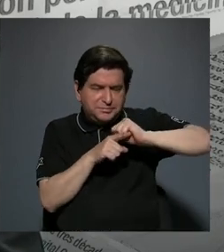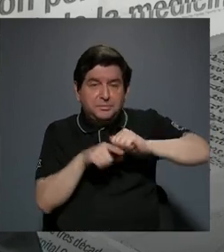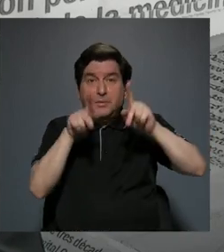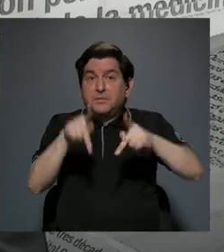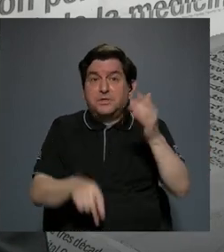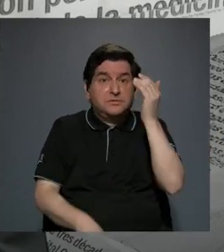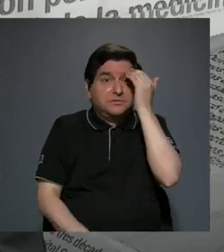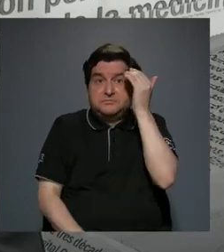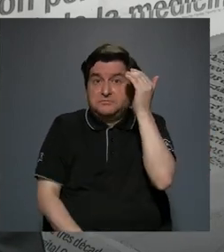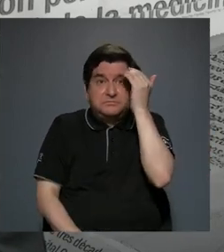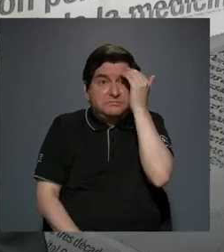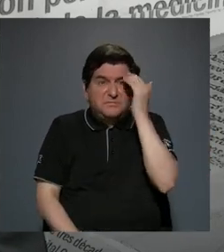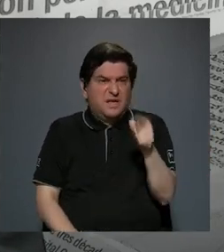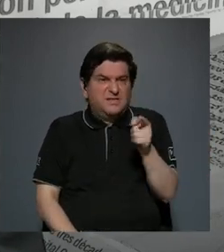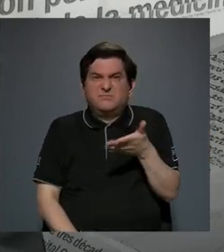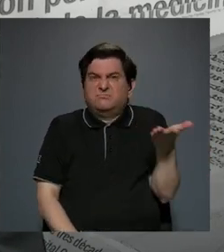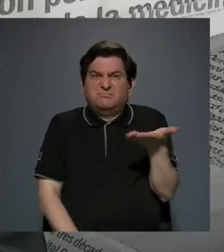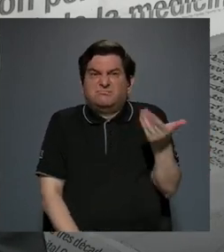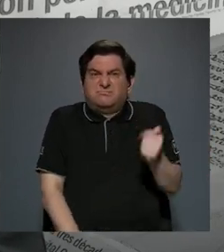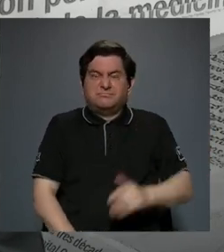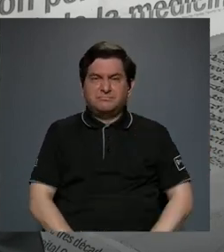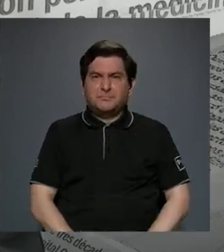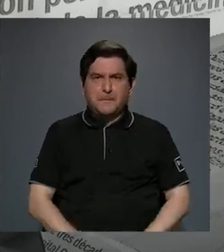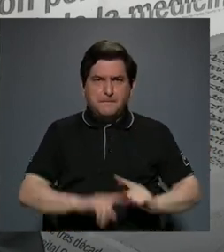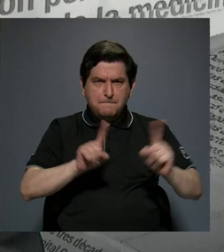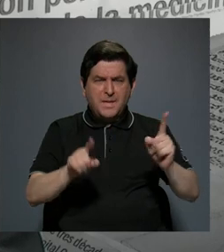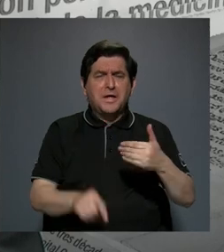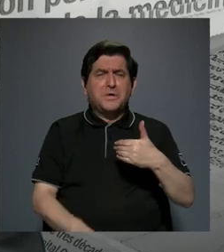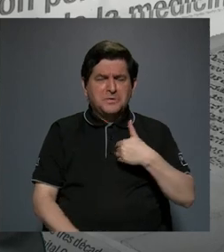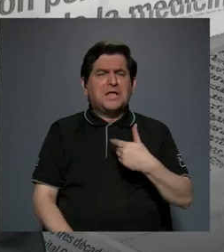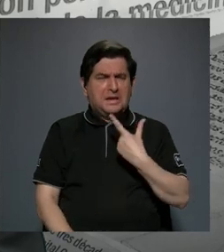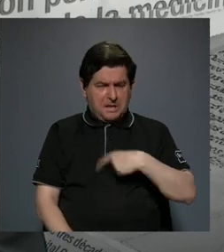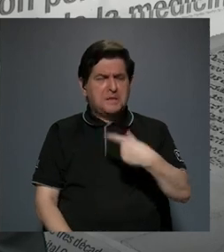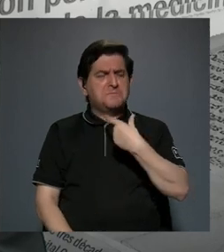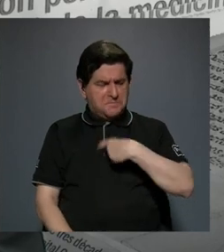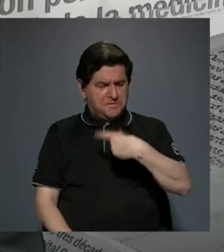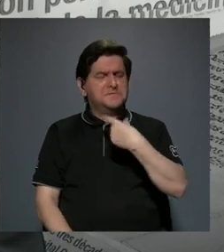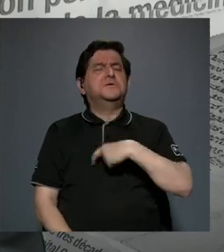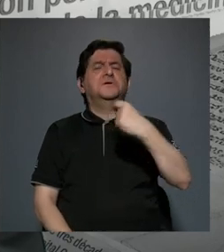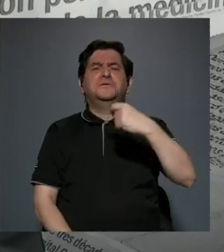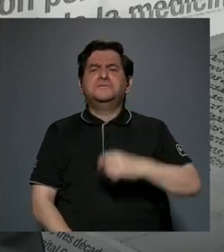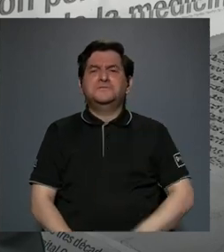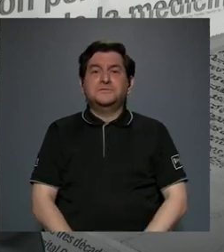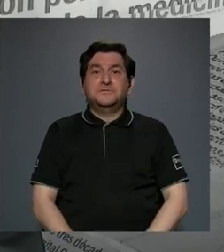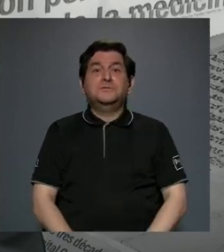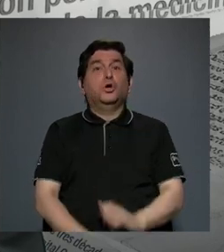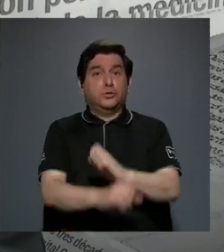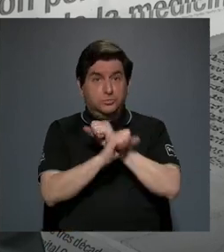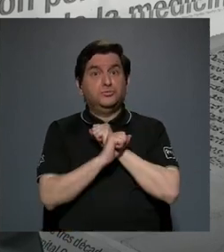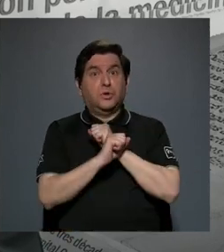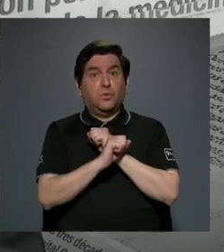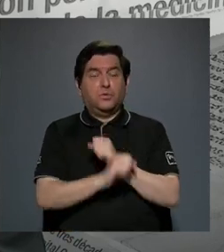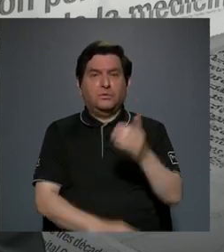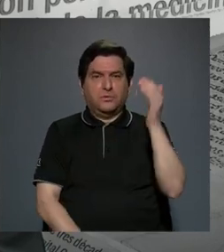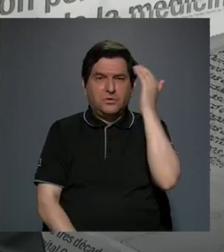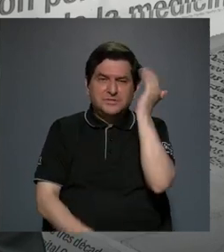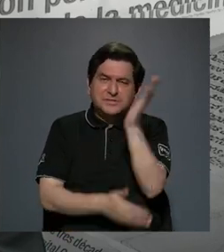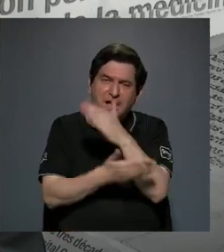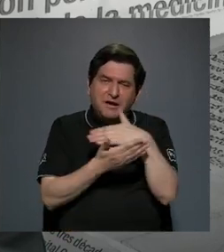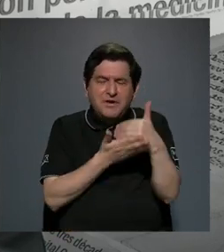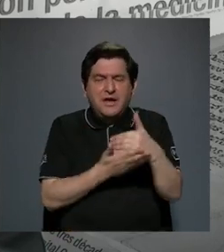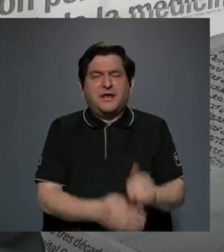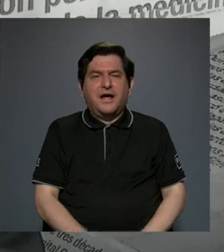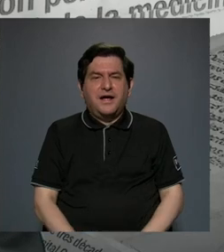no sabía de qué se trataba, pero que le tenía mucha gana y seguramente pues conocían algo del